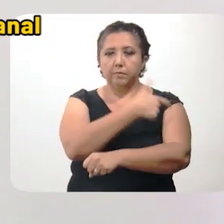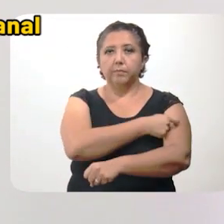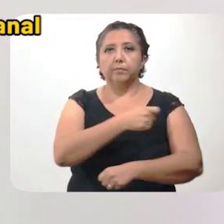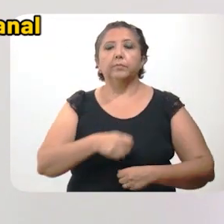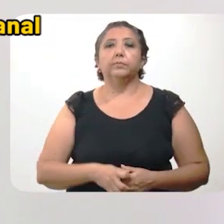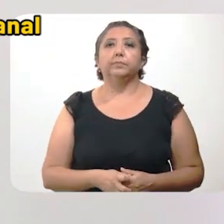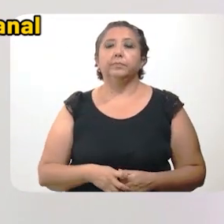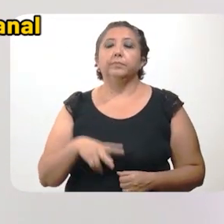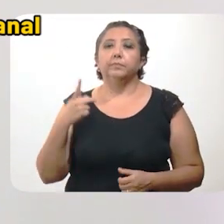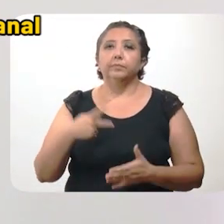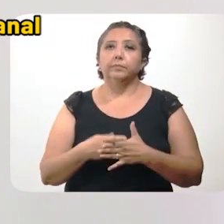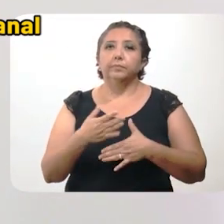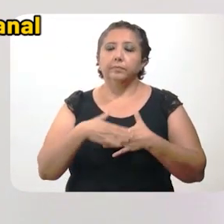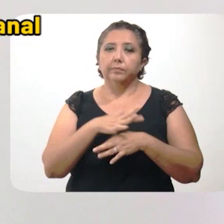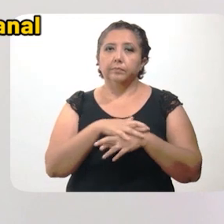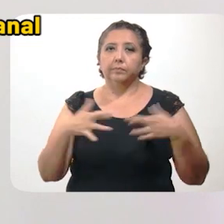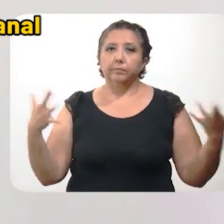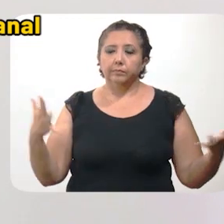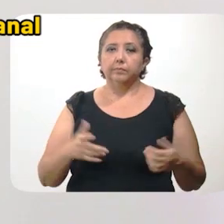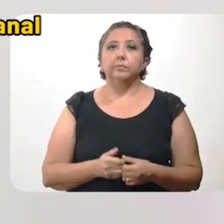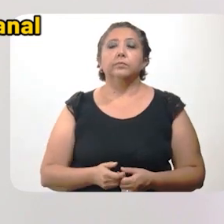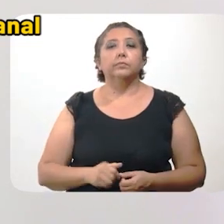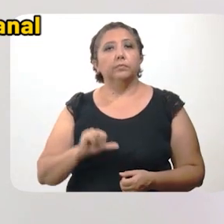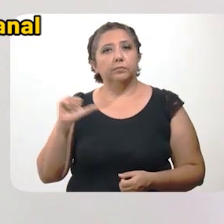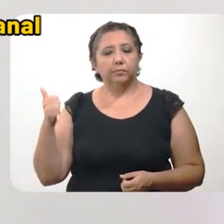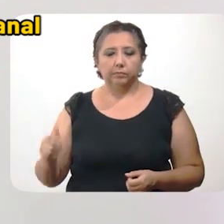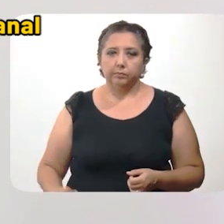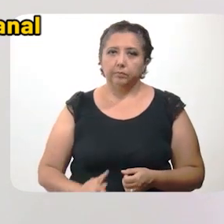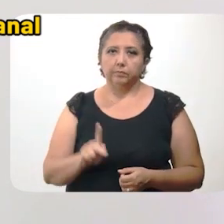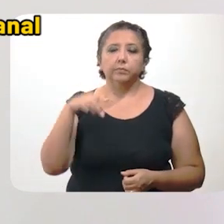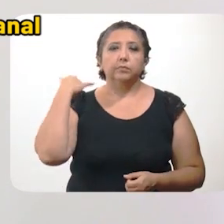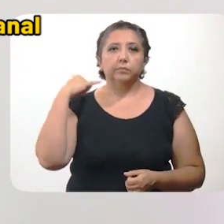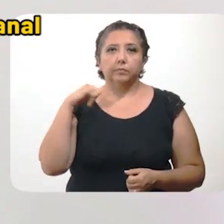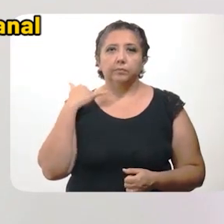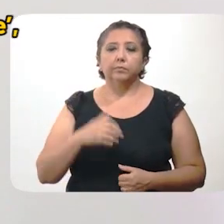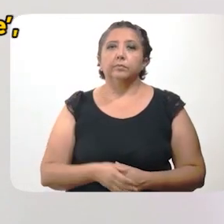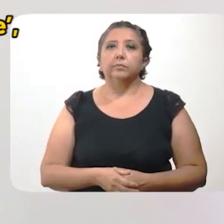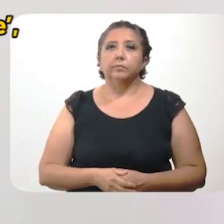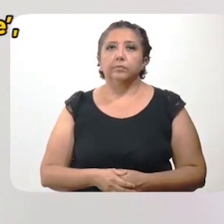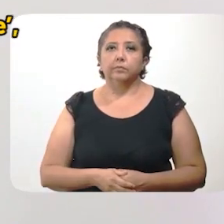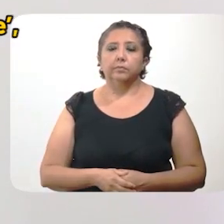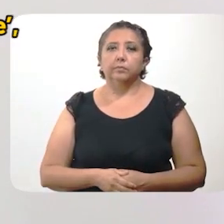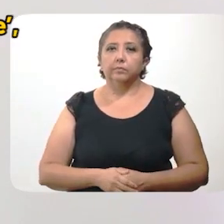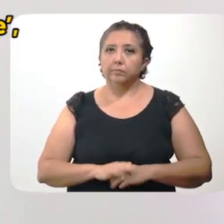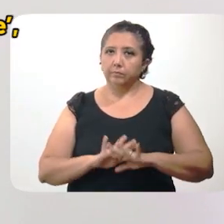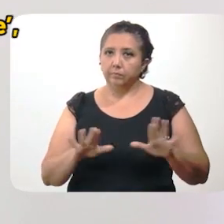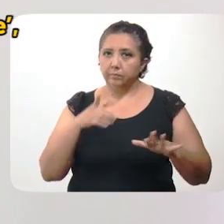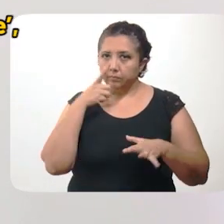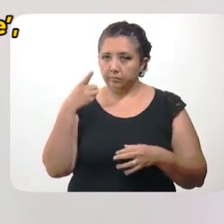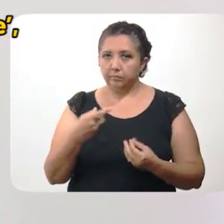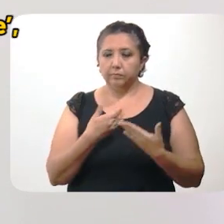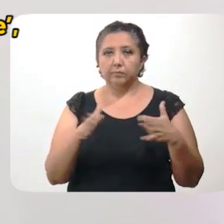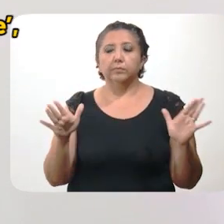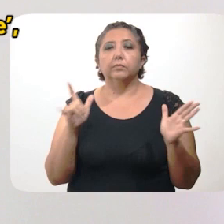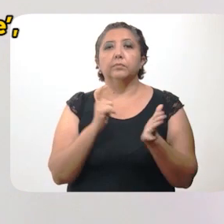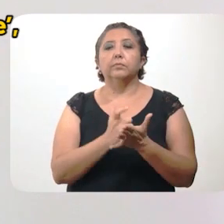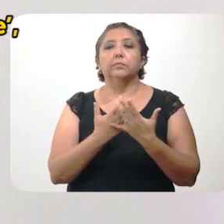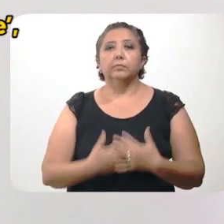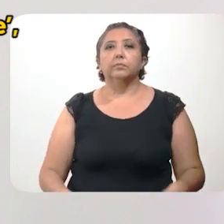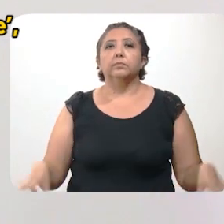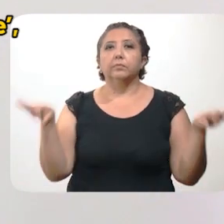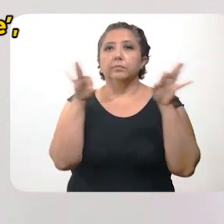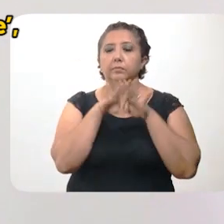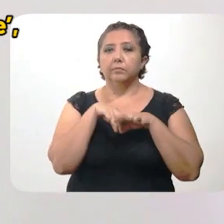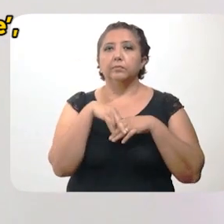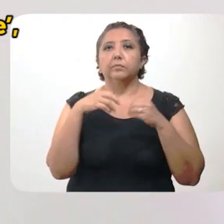vacuna. Este proceso se realizará a continuación en otros municipios de Yucatán. Como se ha señalado, en la reapertura económica los